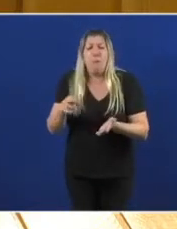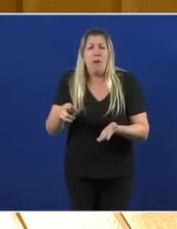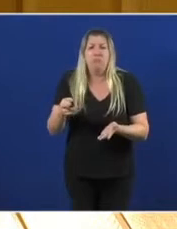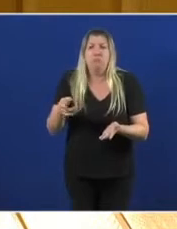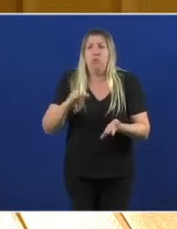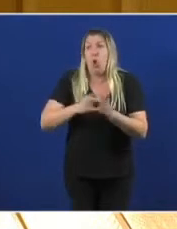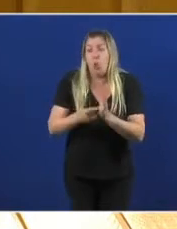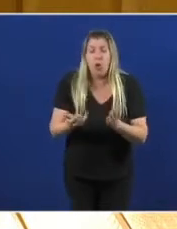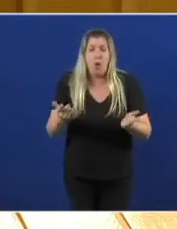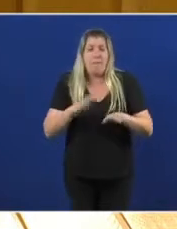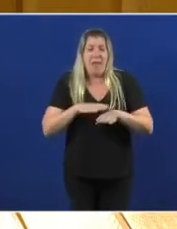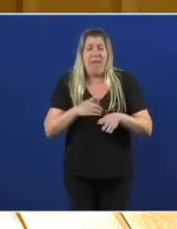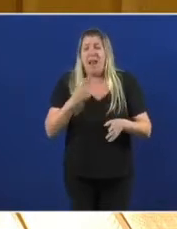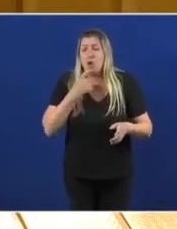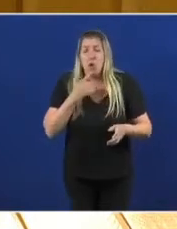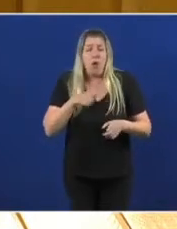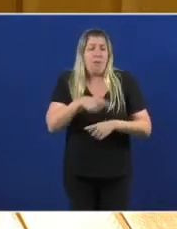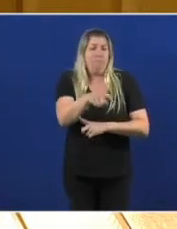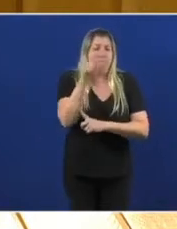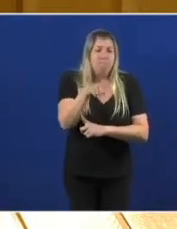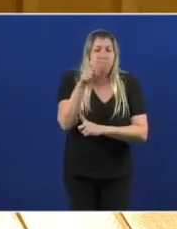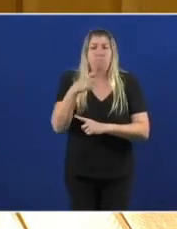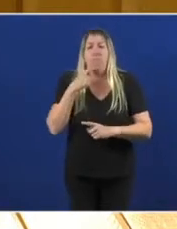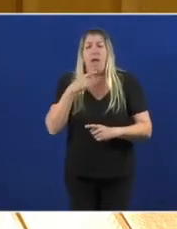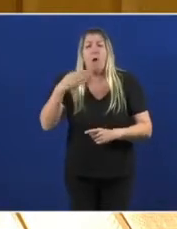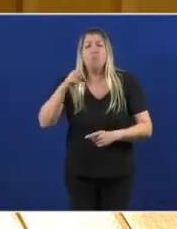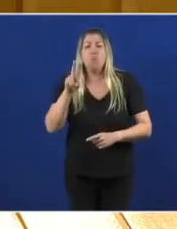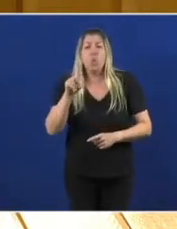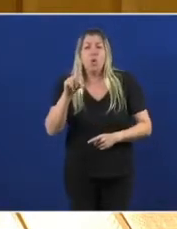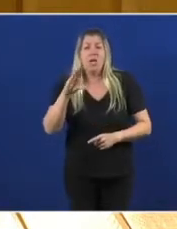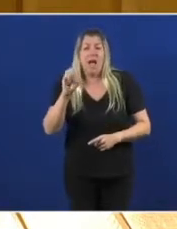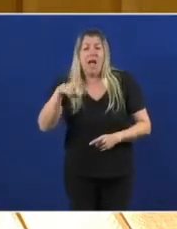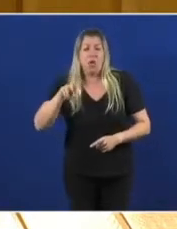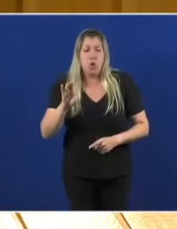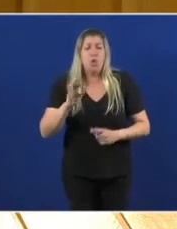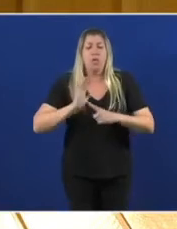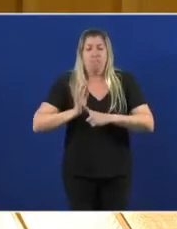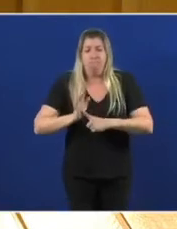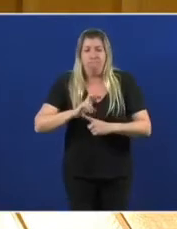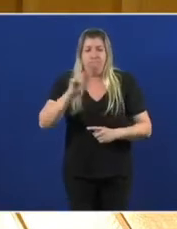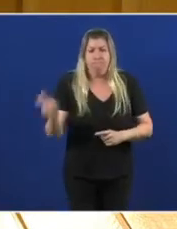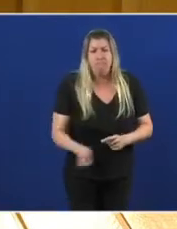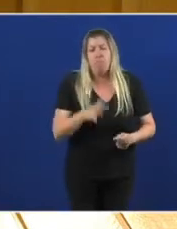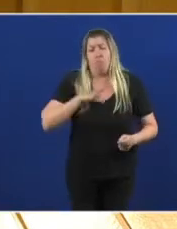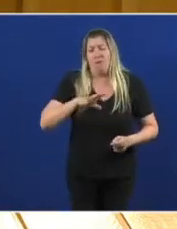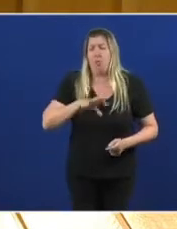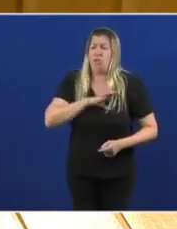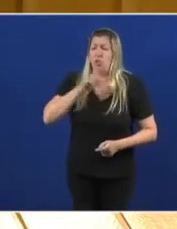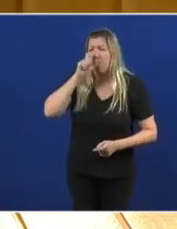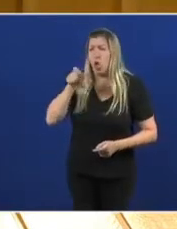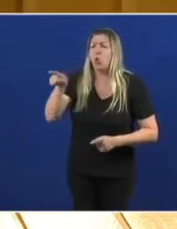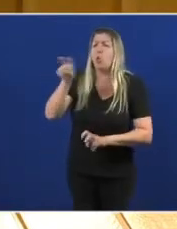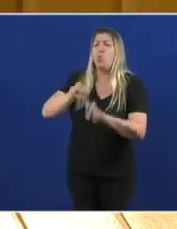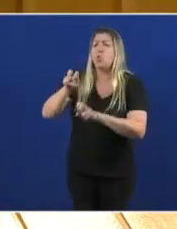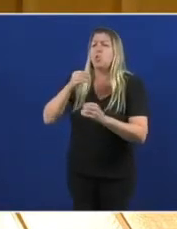para Alcoa, para Vestas, para Vulcano, para Barreras, para As Pontes. Señor Feijó, deixe de buscar culpables e